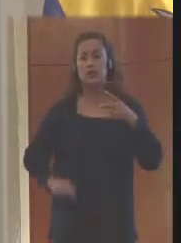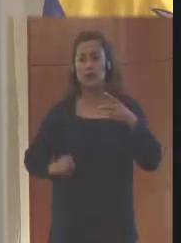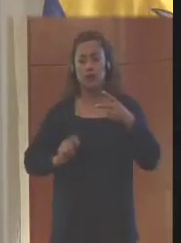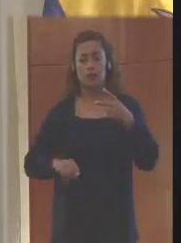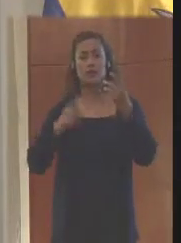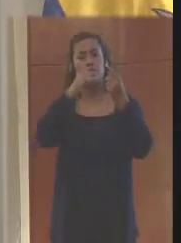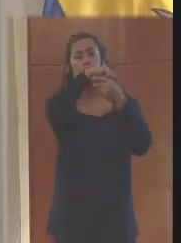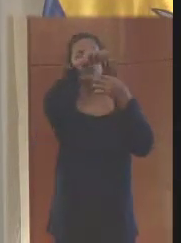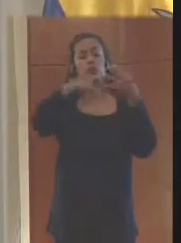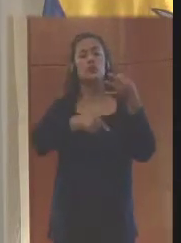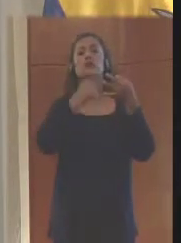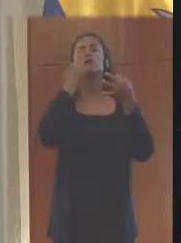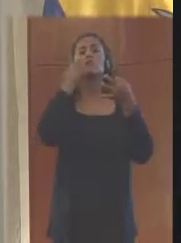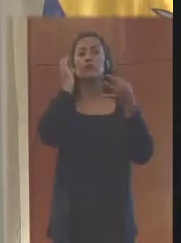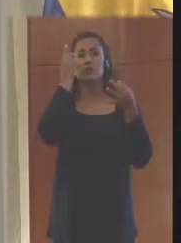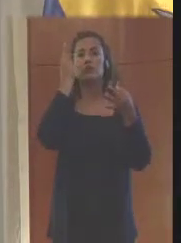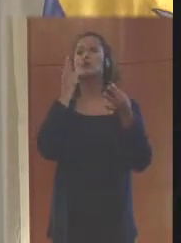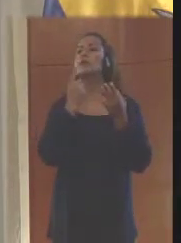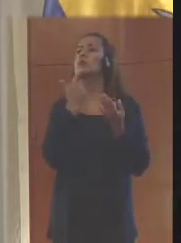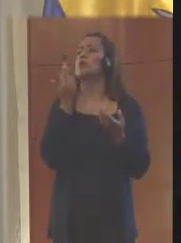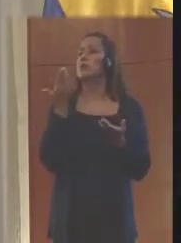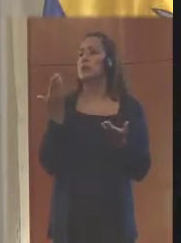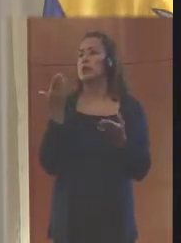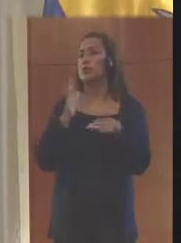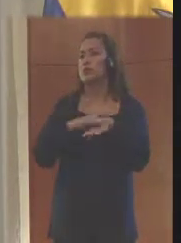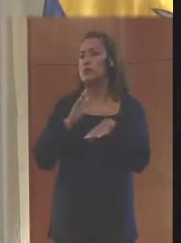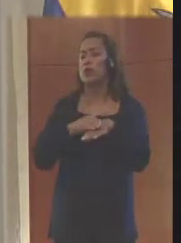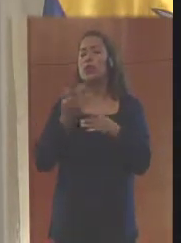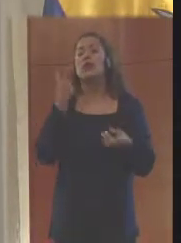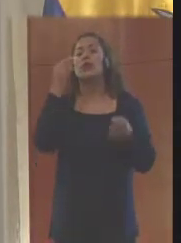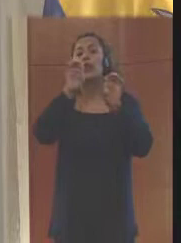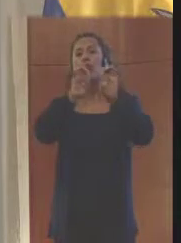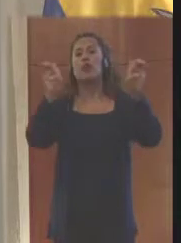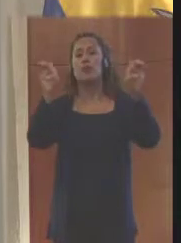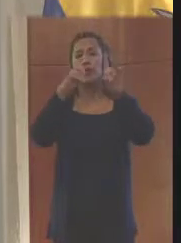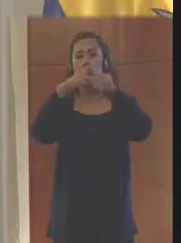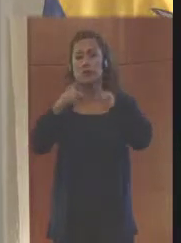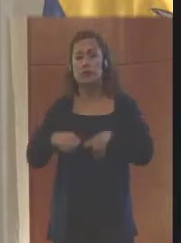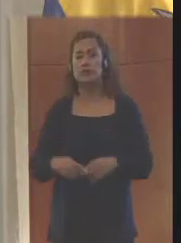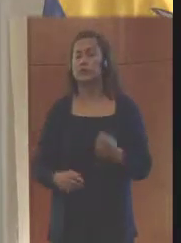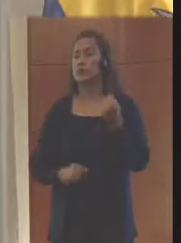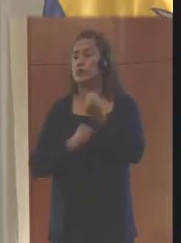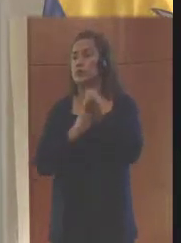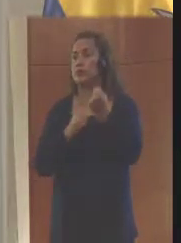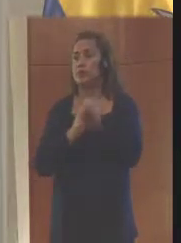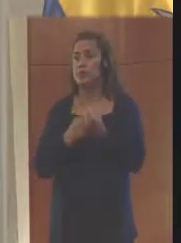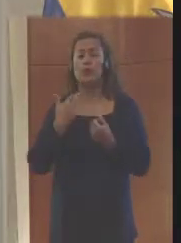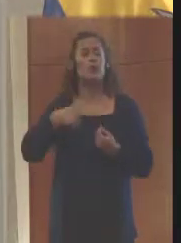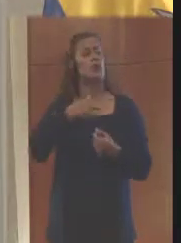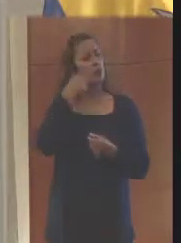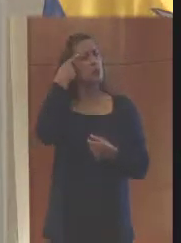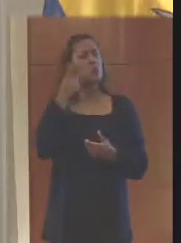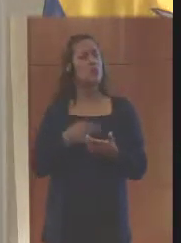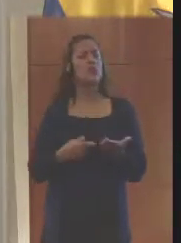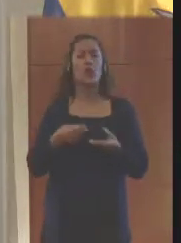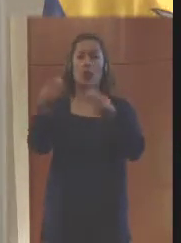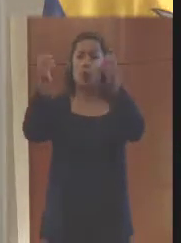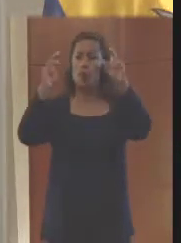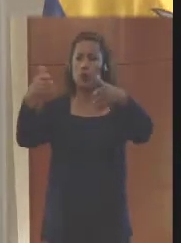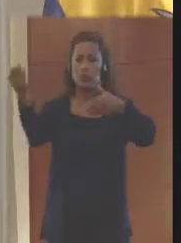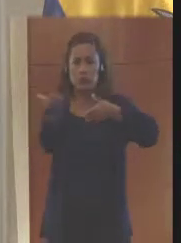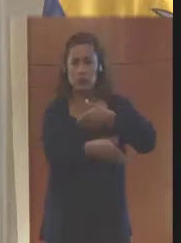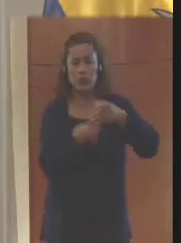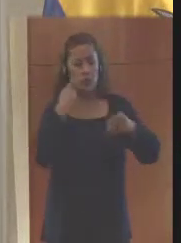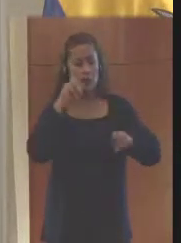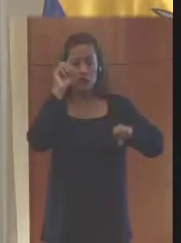en relación con la labor empresarial. Simplemente lo que buscamos en esos espacios es suministro de información por